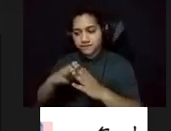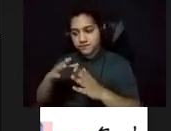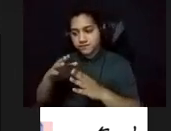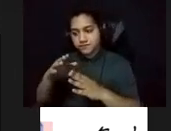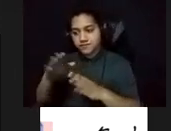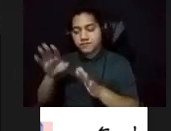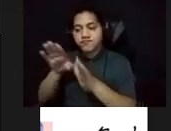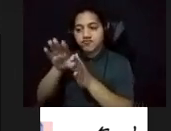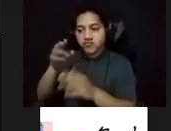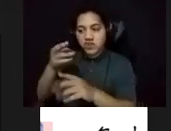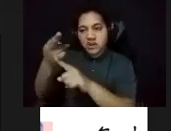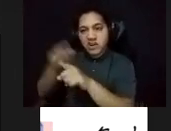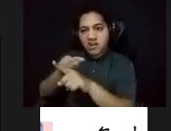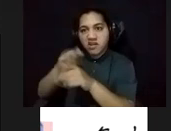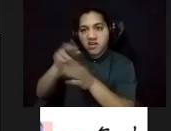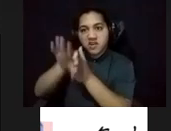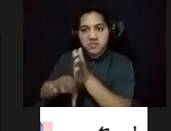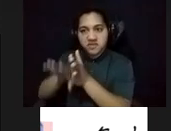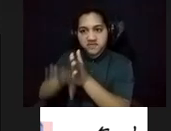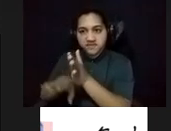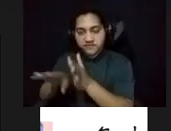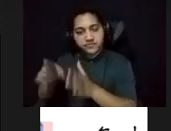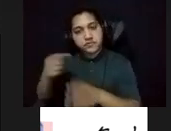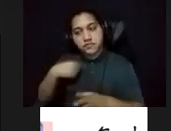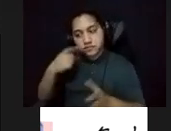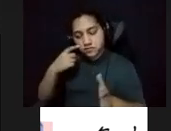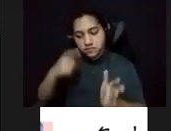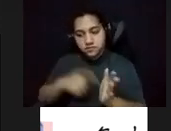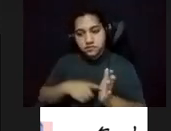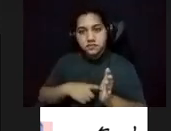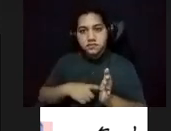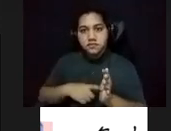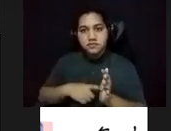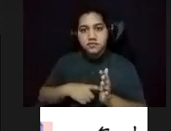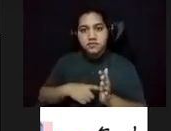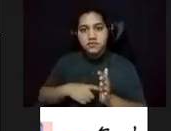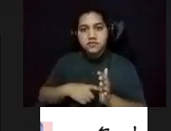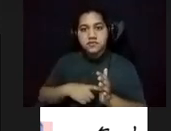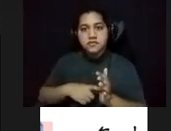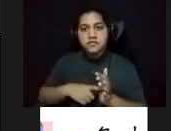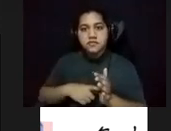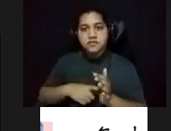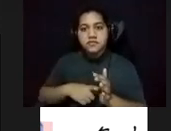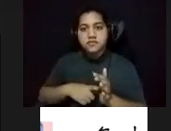baja. Y yo entonces me di cuenta, porque cuando estaba lavando las